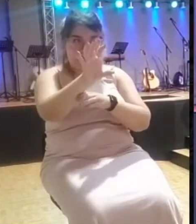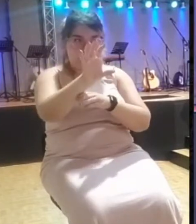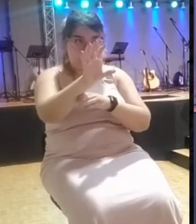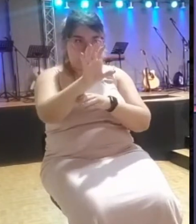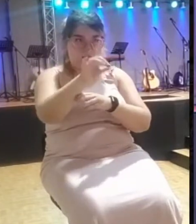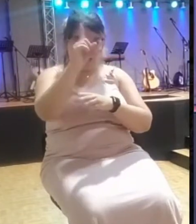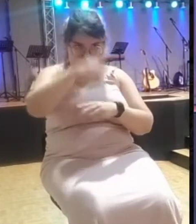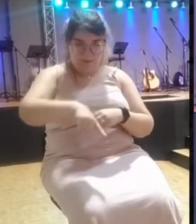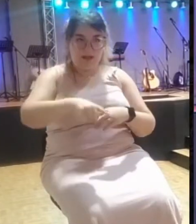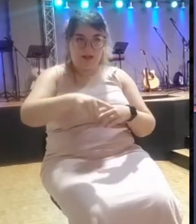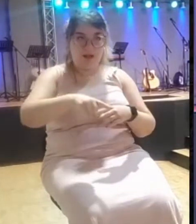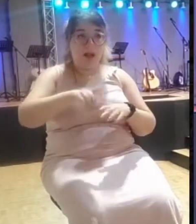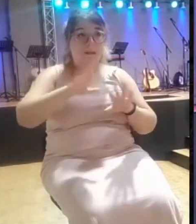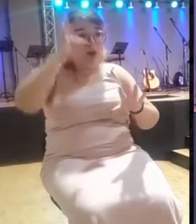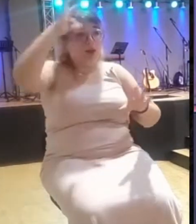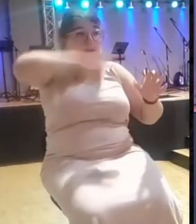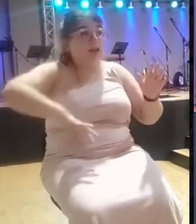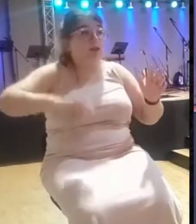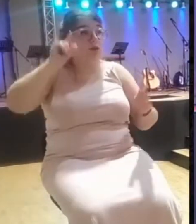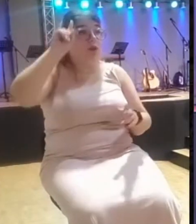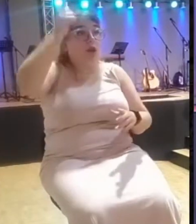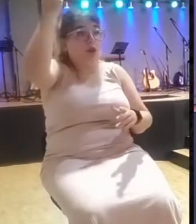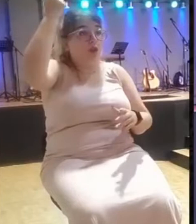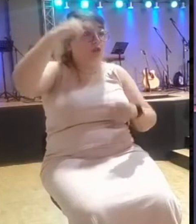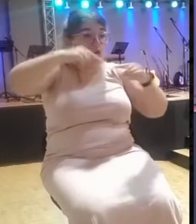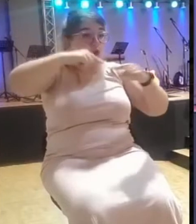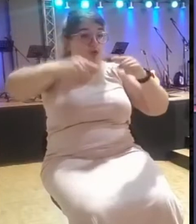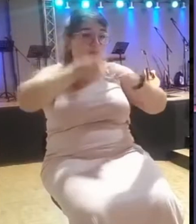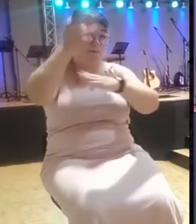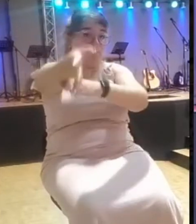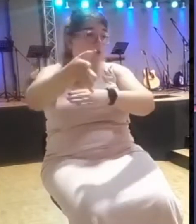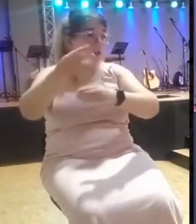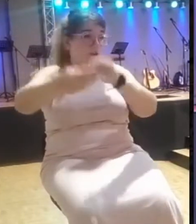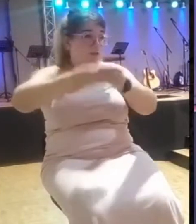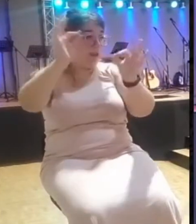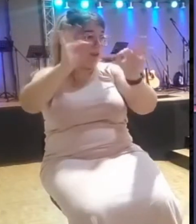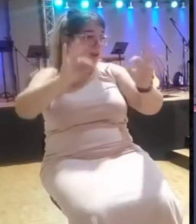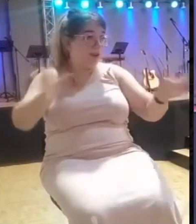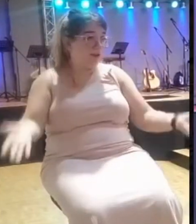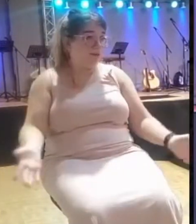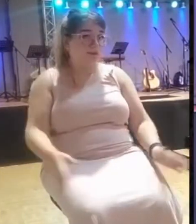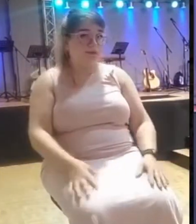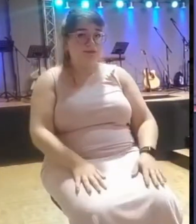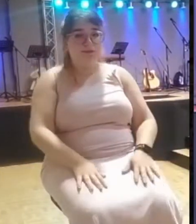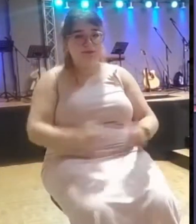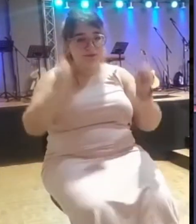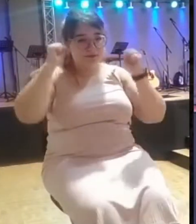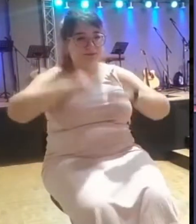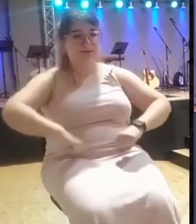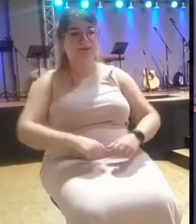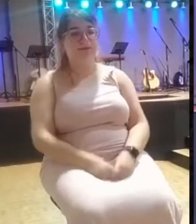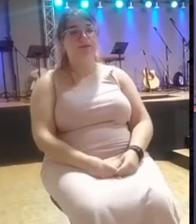Pero ahí estaba el Espíritu del Señor. Y donde está el Espíritu del Señor, el diablo no tiene nada que hacer. Ahorita no fue el de Amén.